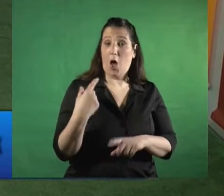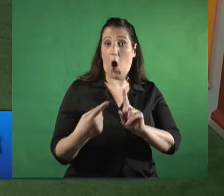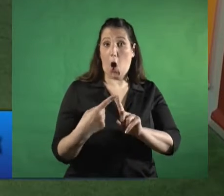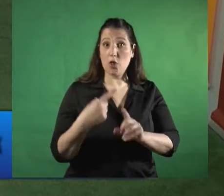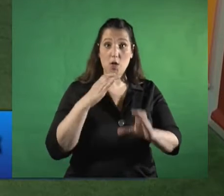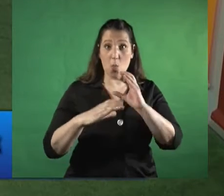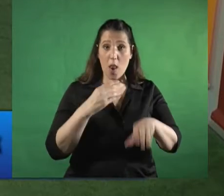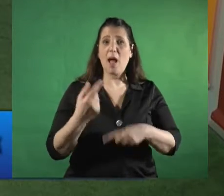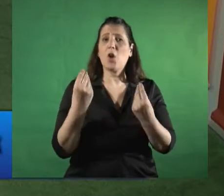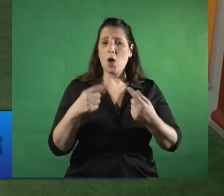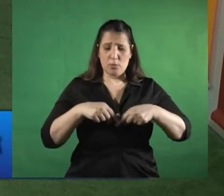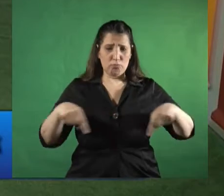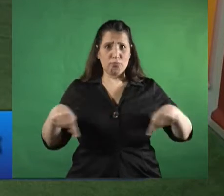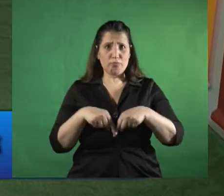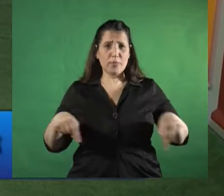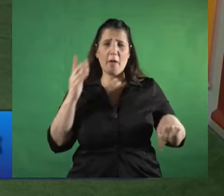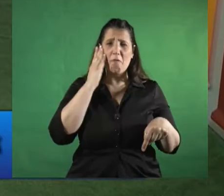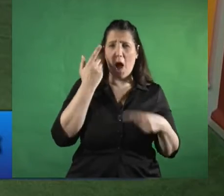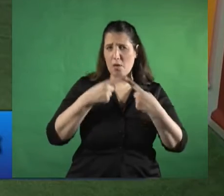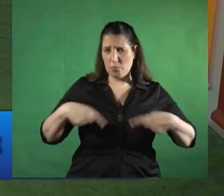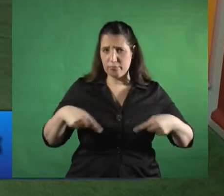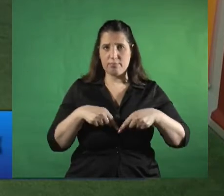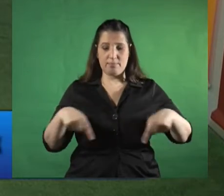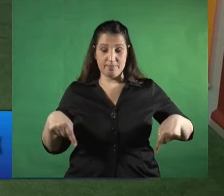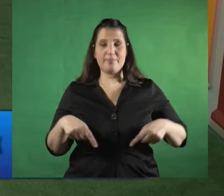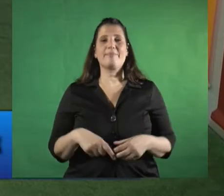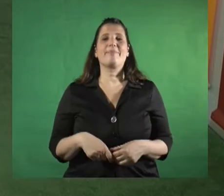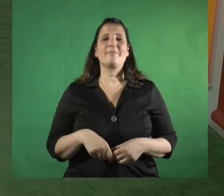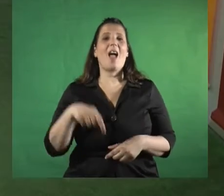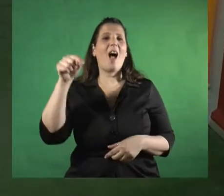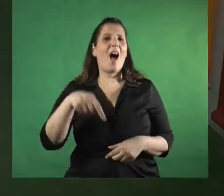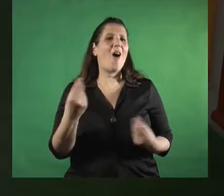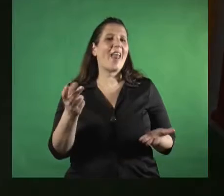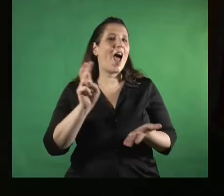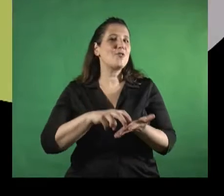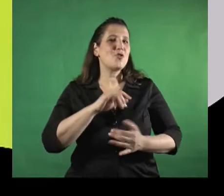sociales que figuran en pantalla. Ahora, las noticias de Inadi.